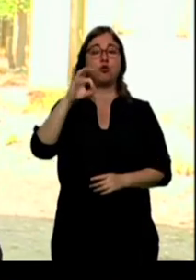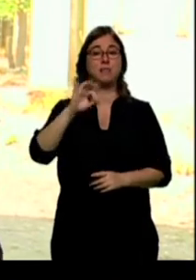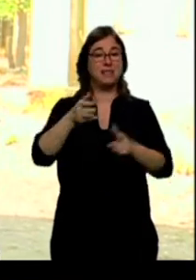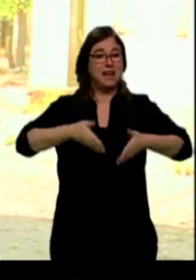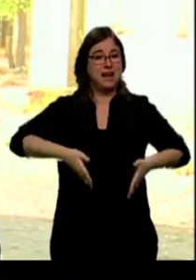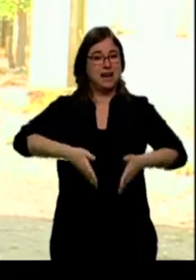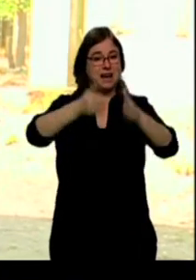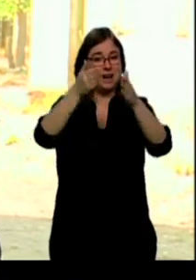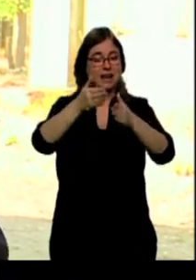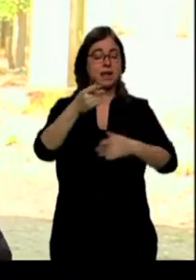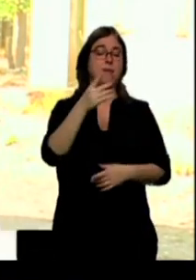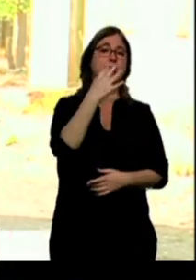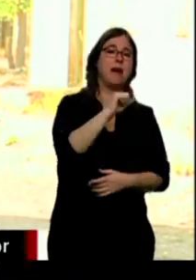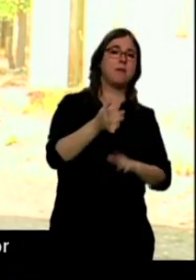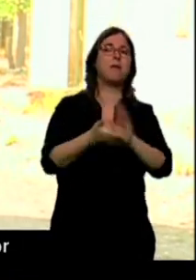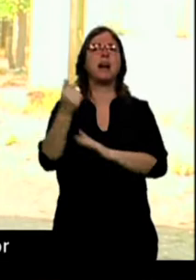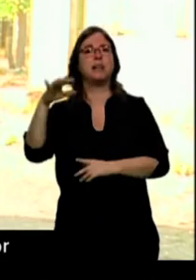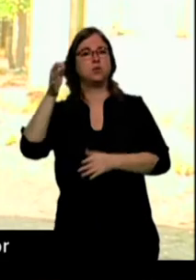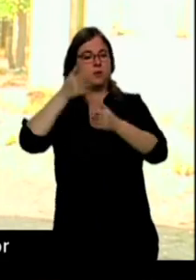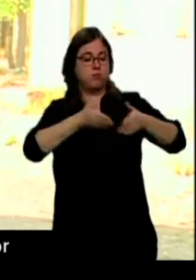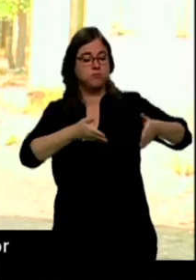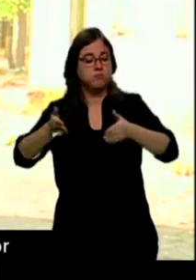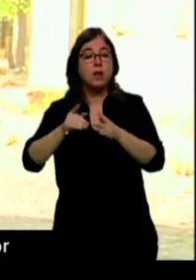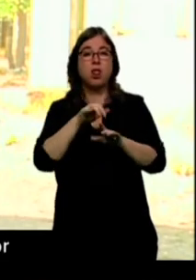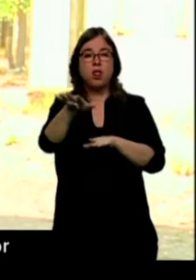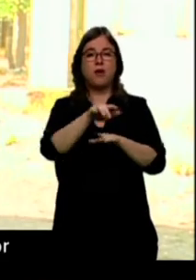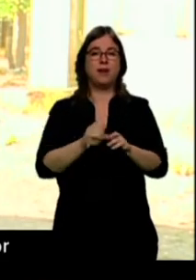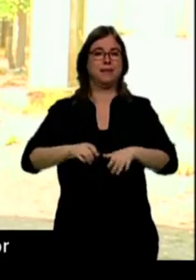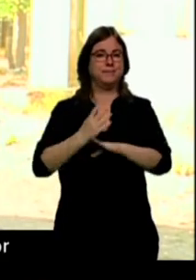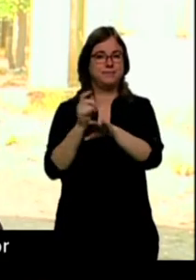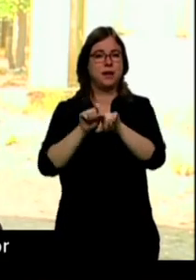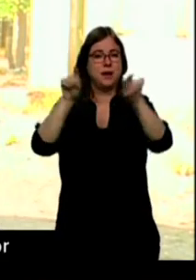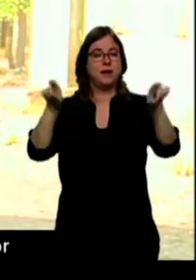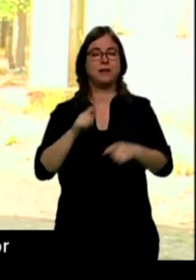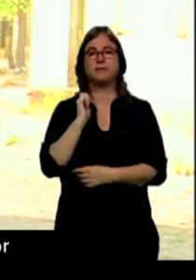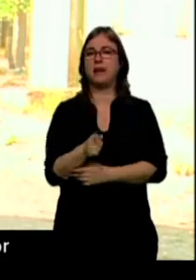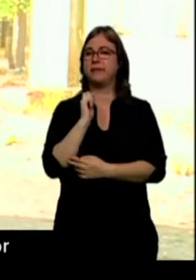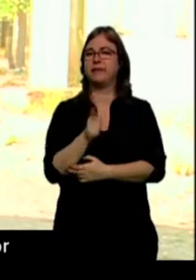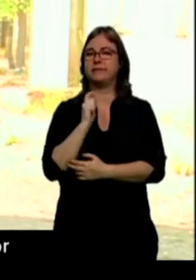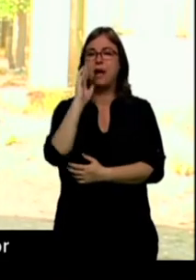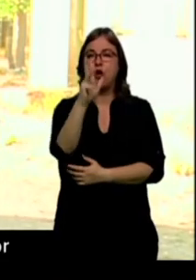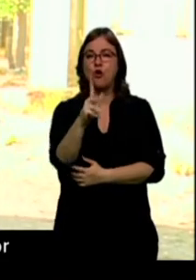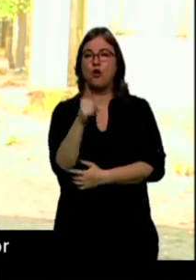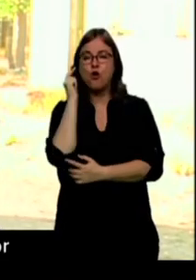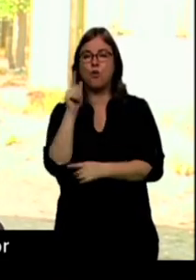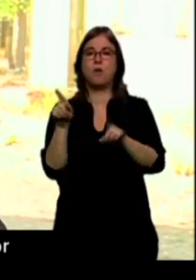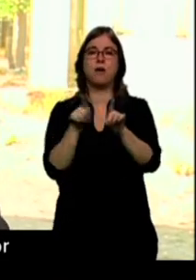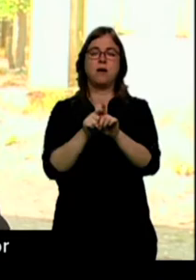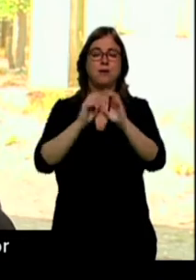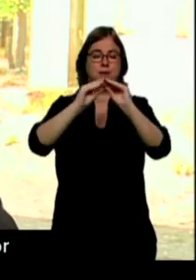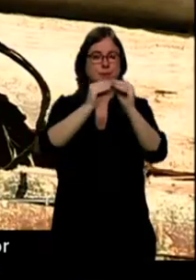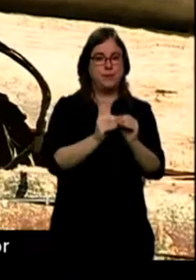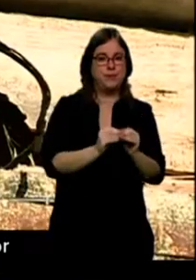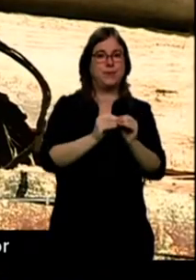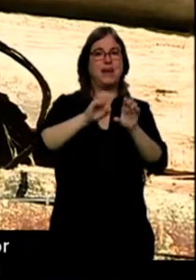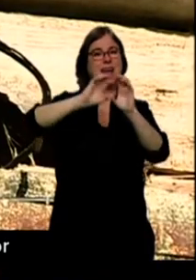Galindustre. Una zona de regadío donde son muy frecuentes los robos a las explotaciones, tanto de transformadores como de generadores.